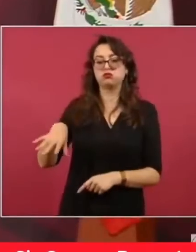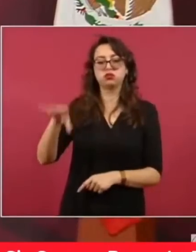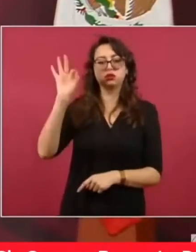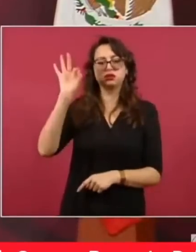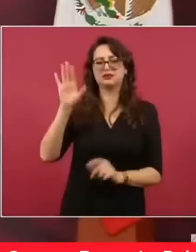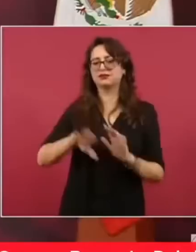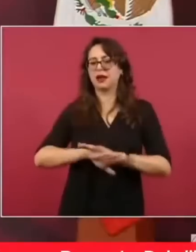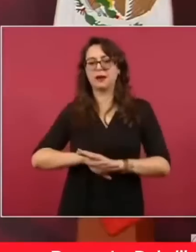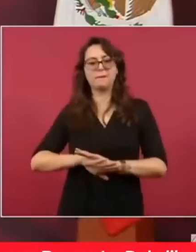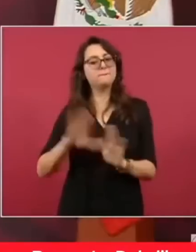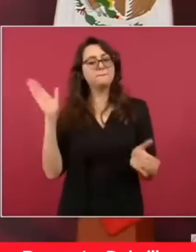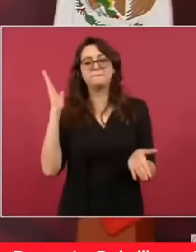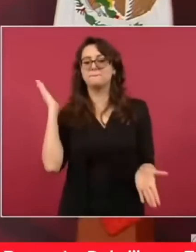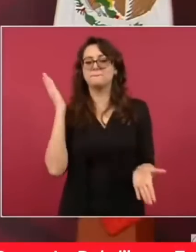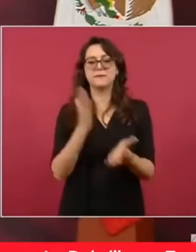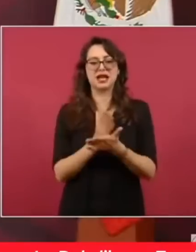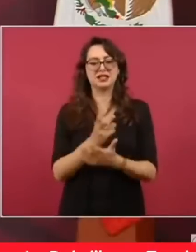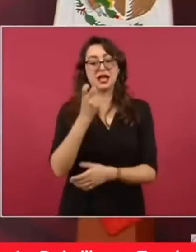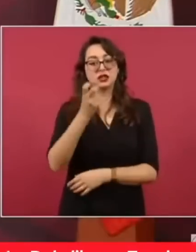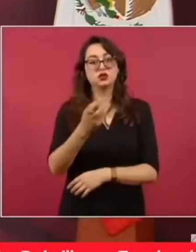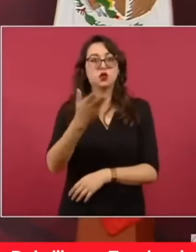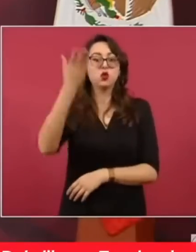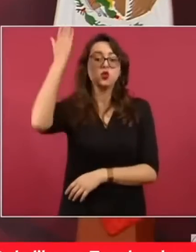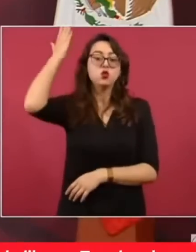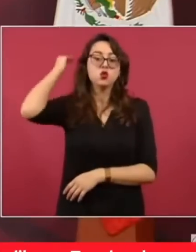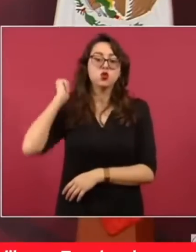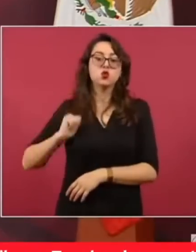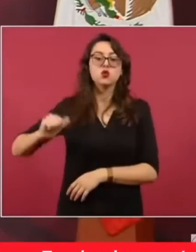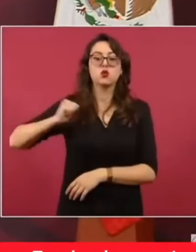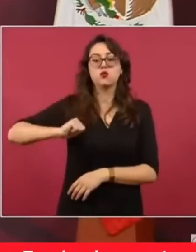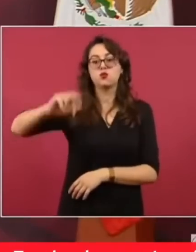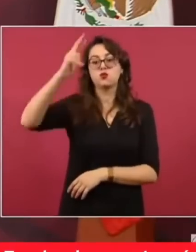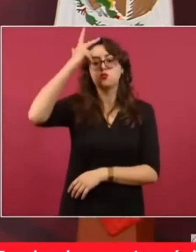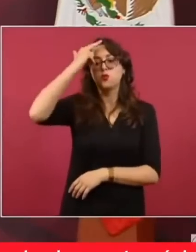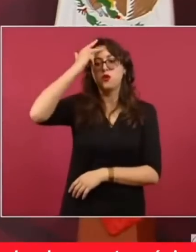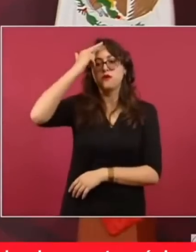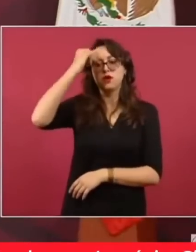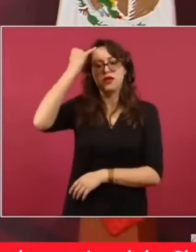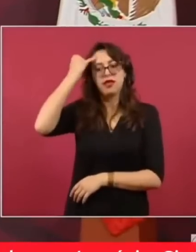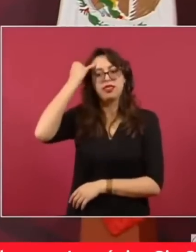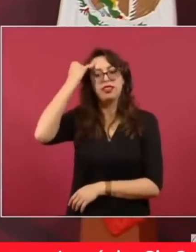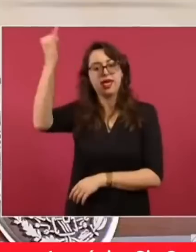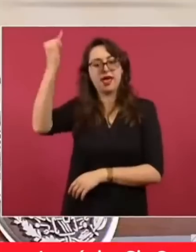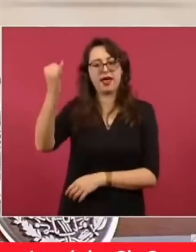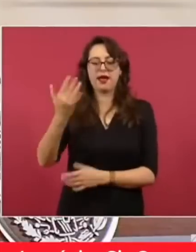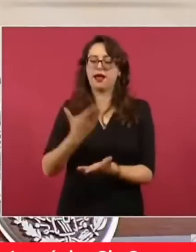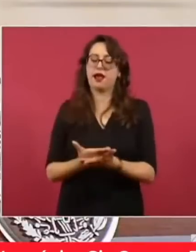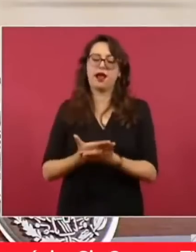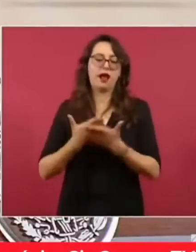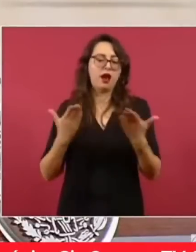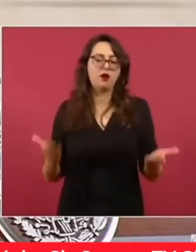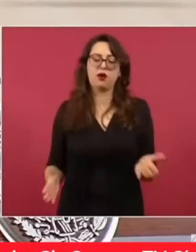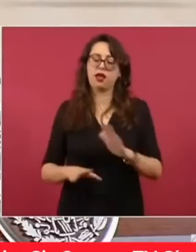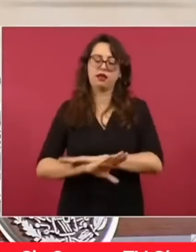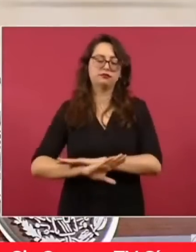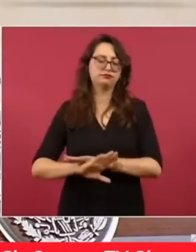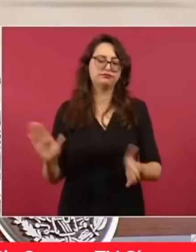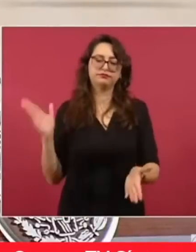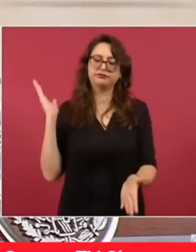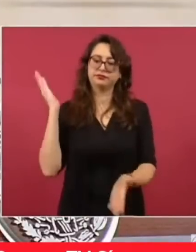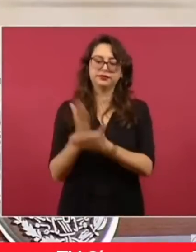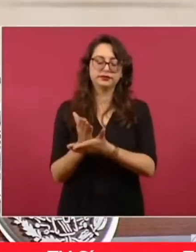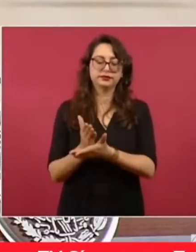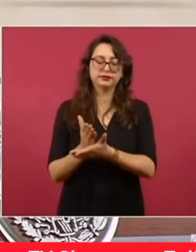Todas esas prácticas antidemocráticas, pues no debe de